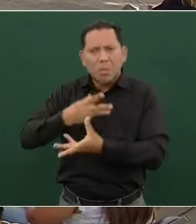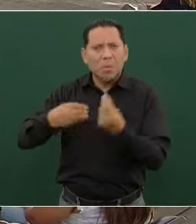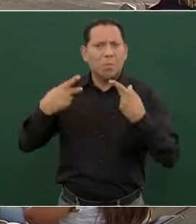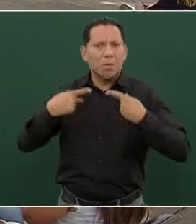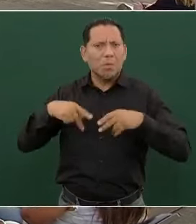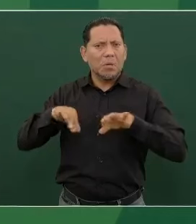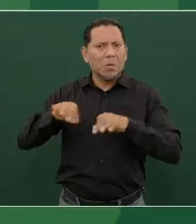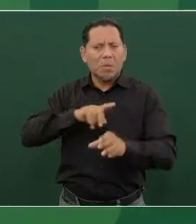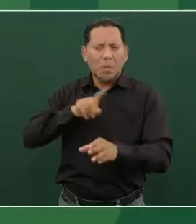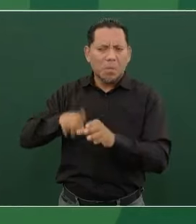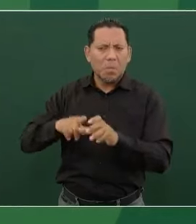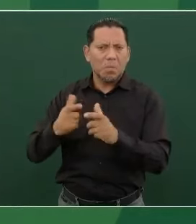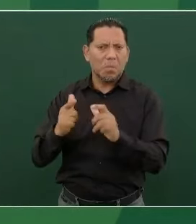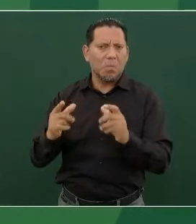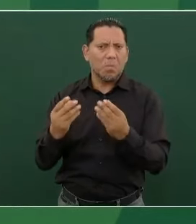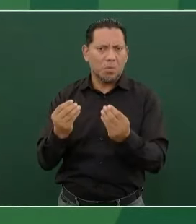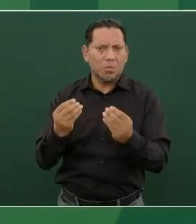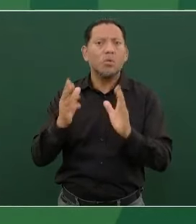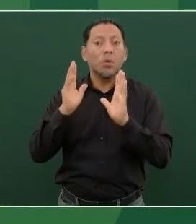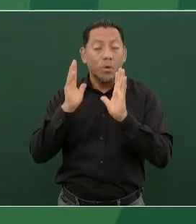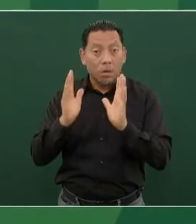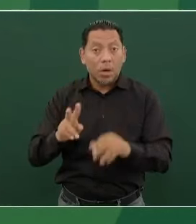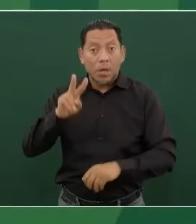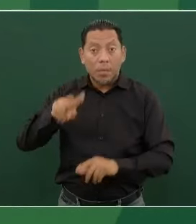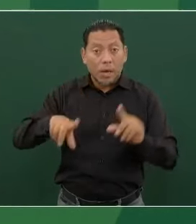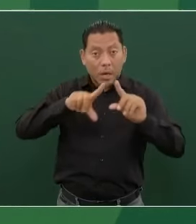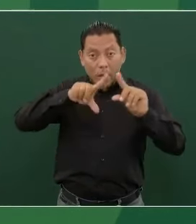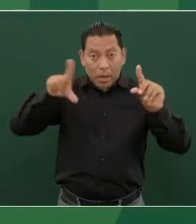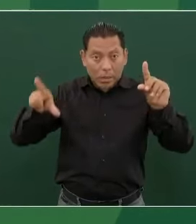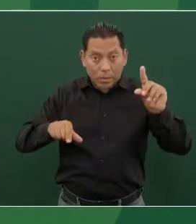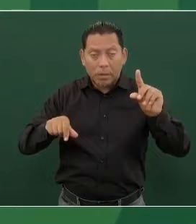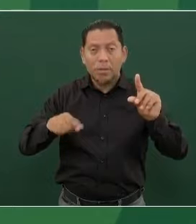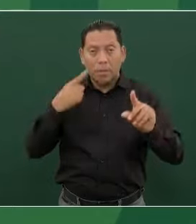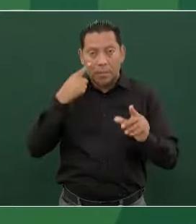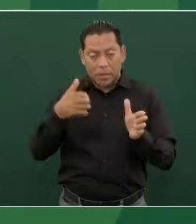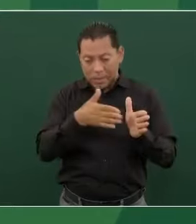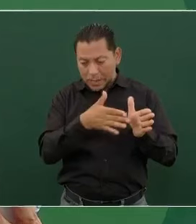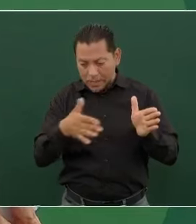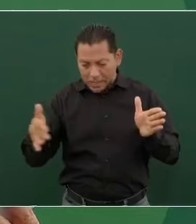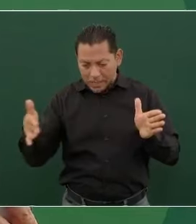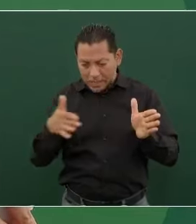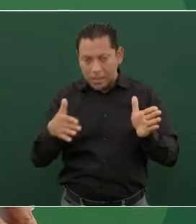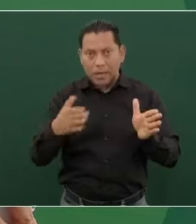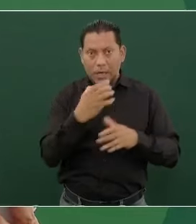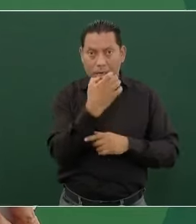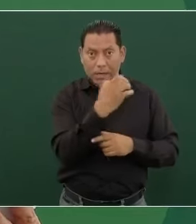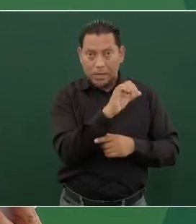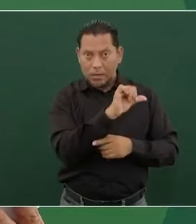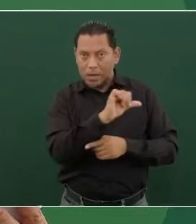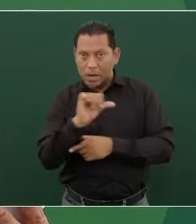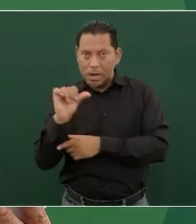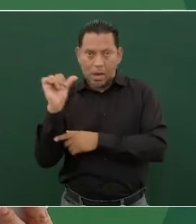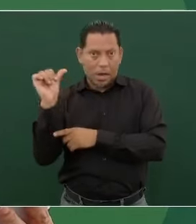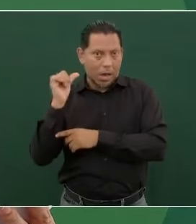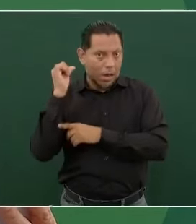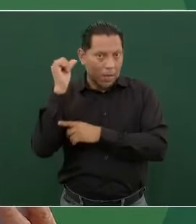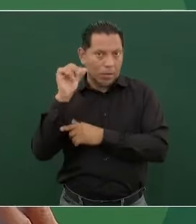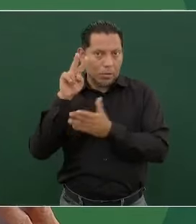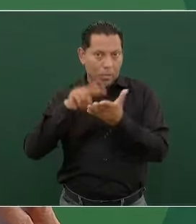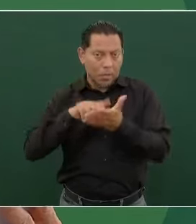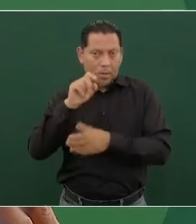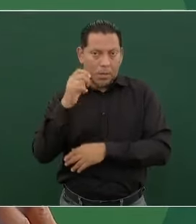empleos. Como se reporta en los indicadores estadísticos del periodo enero-abril del 2024, afluencia